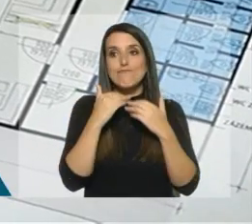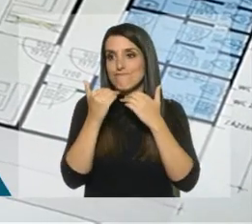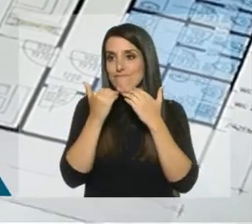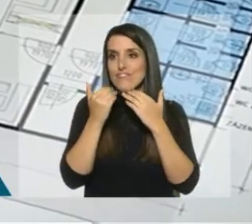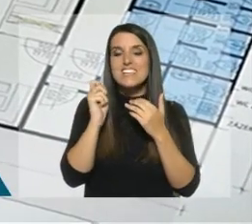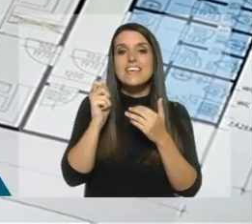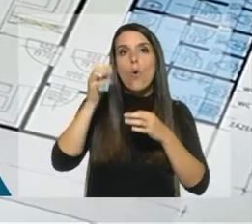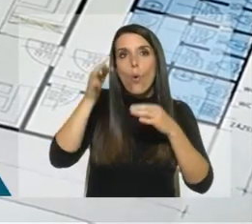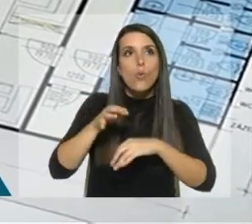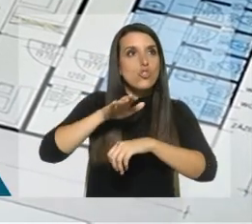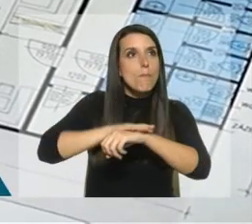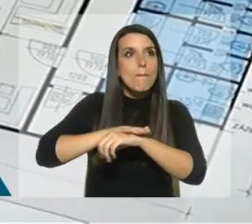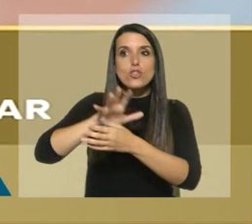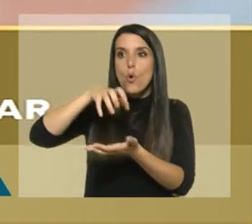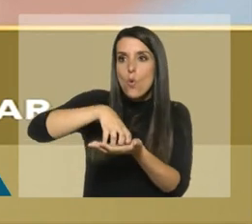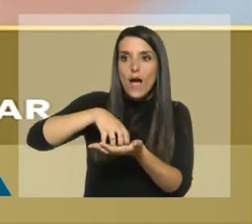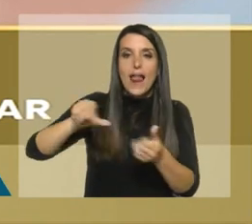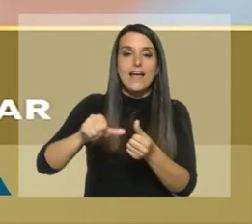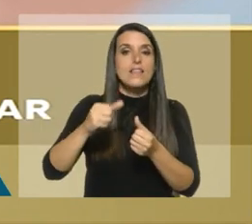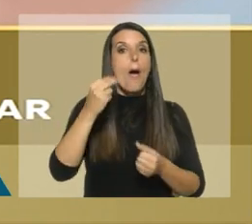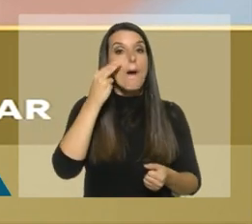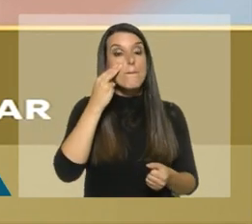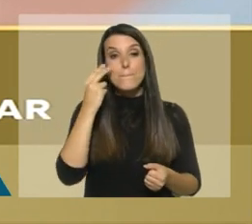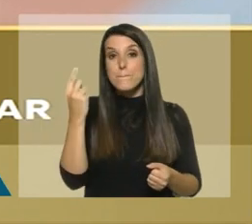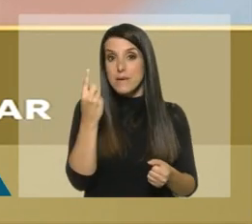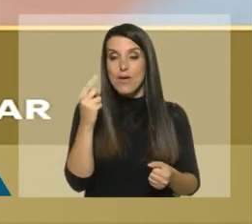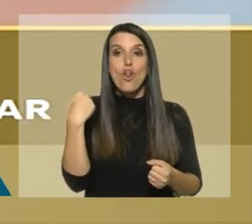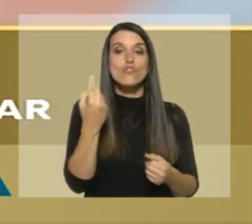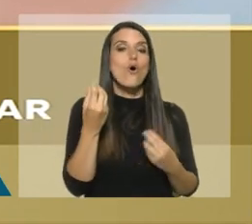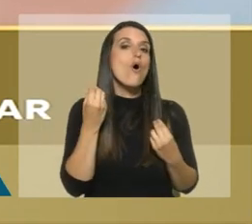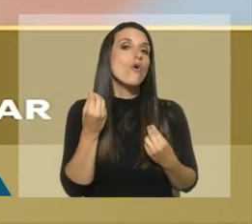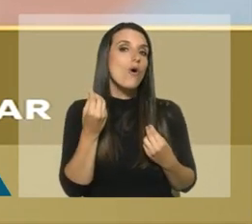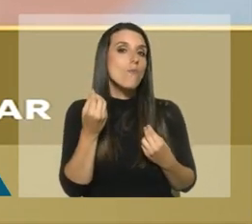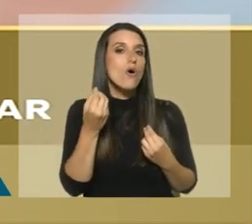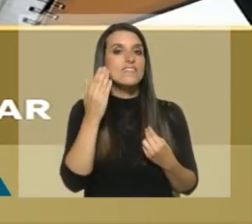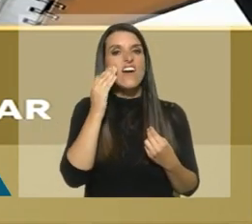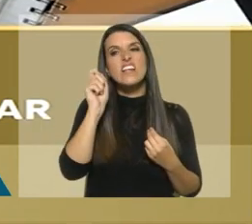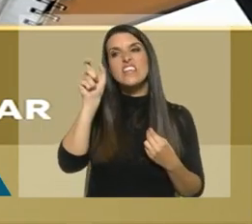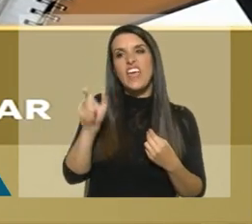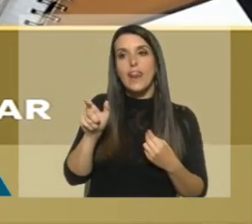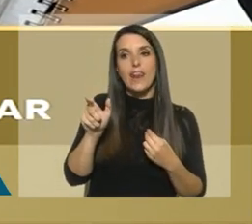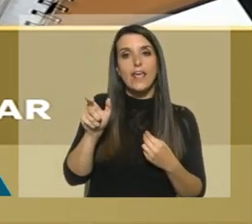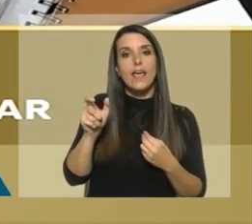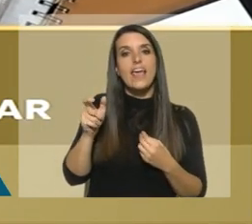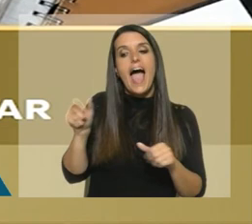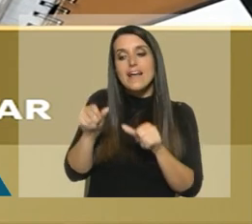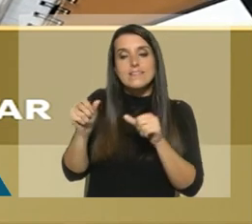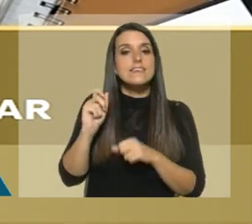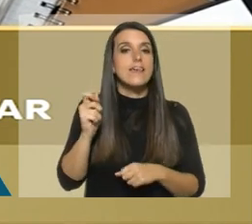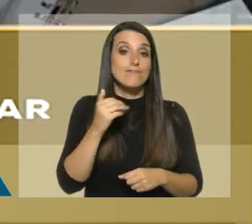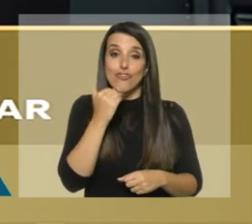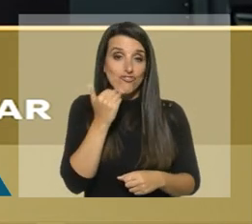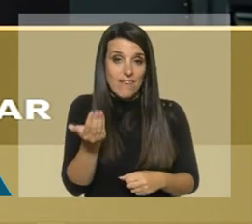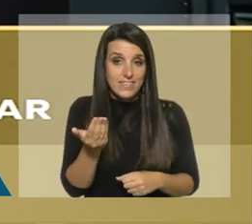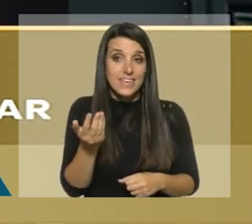un momento y en un lugar determinado. El problema primario que tenemos ahí es cómo identificar a quién es el agresor. Y después tendríamos que ver,